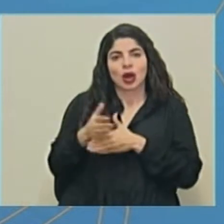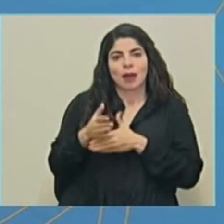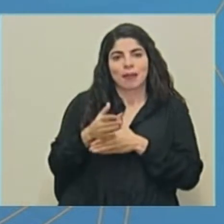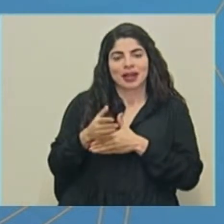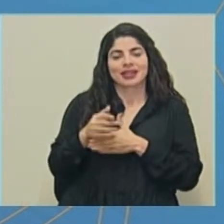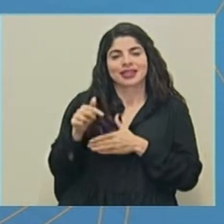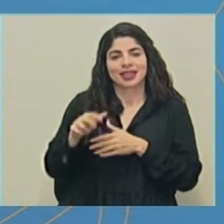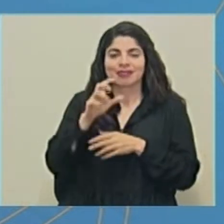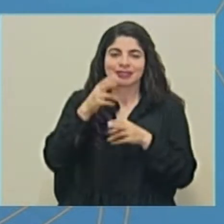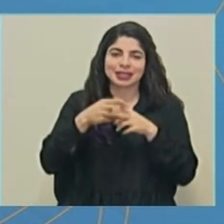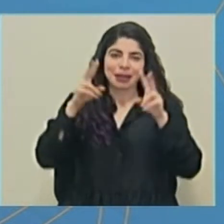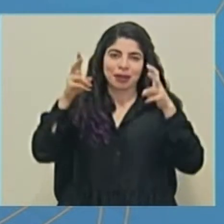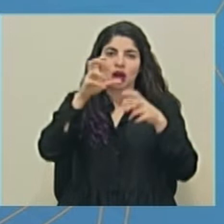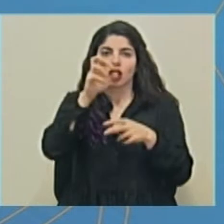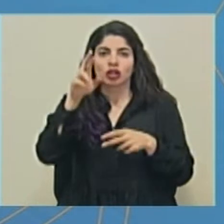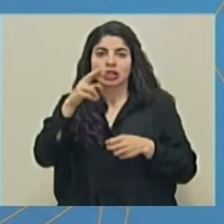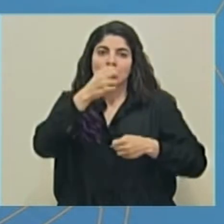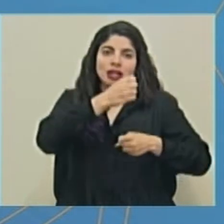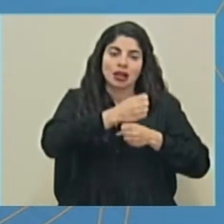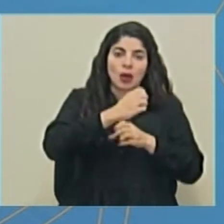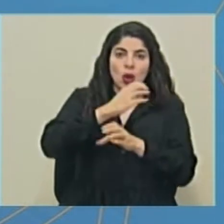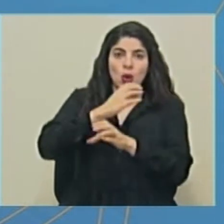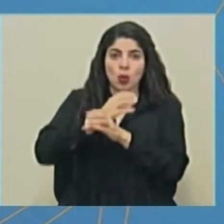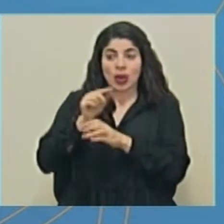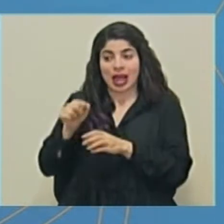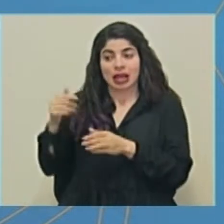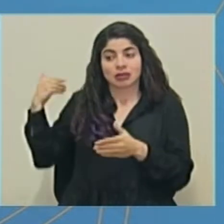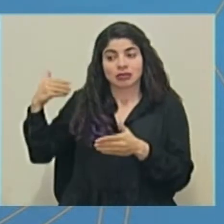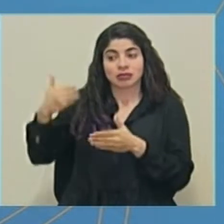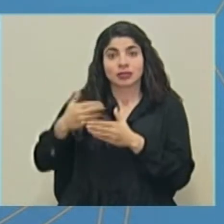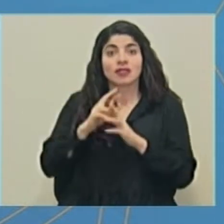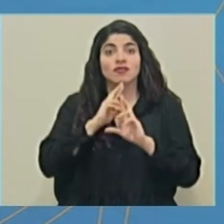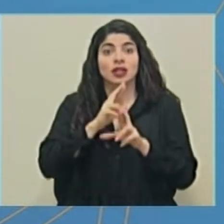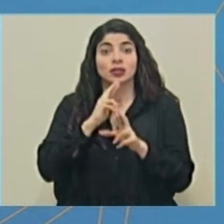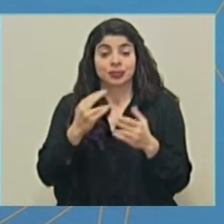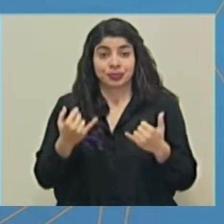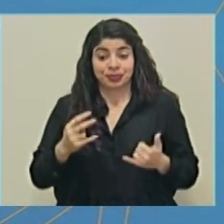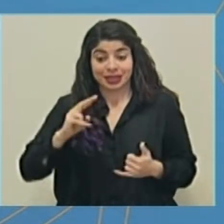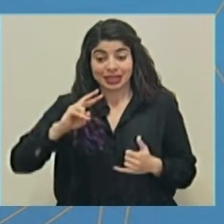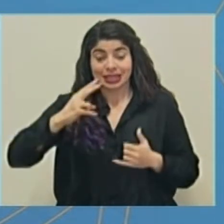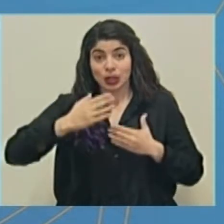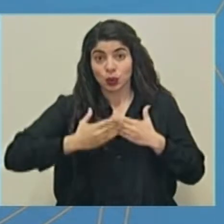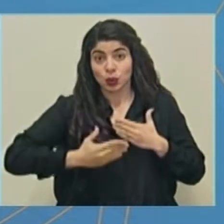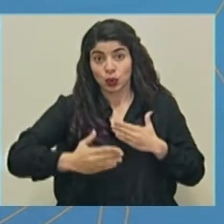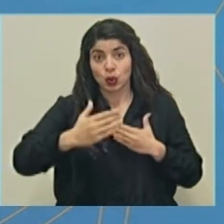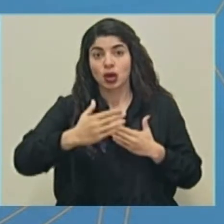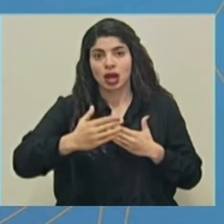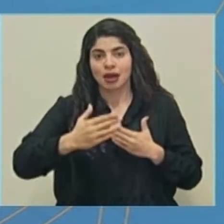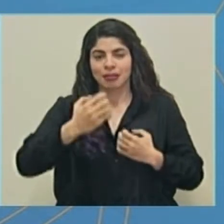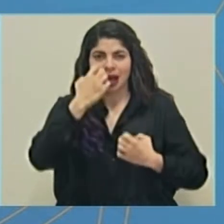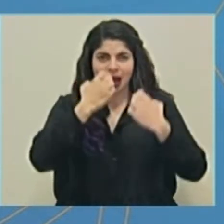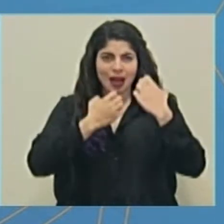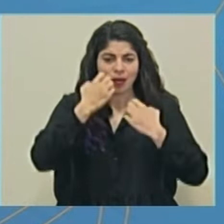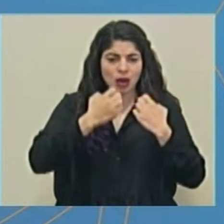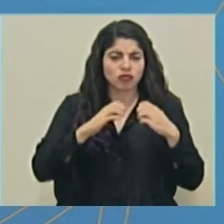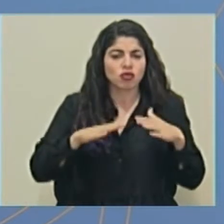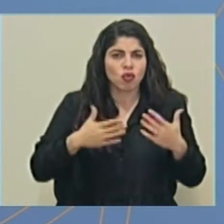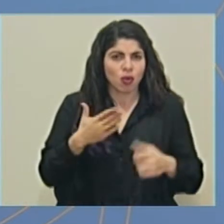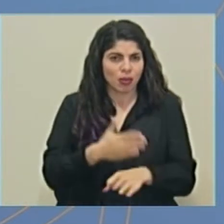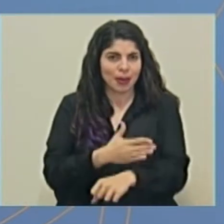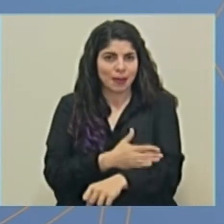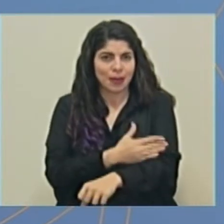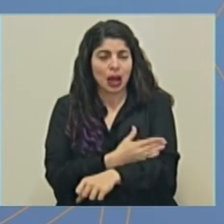Rica trabaja y se cuida. En total tenemos en esta segunda autoevaluación del proceso de mejora continua